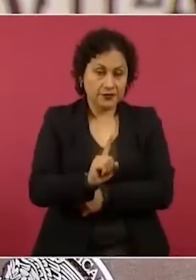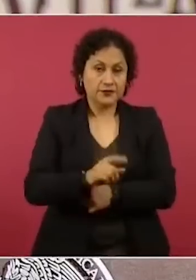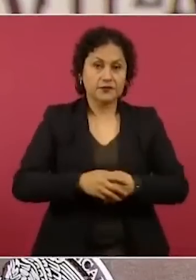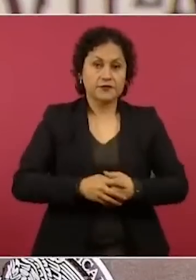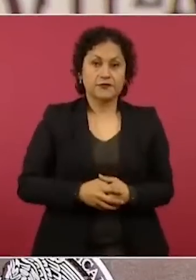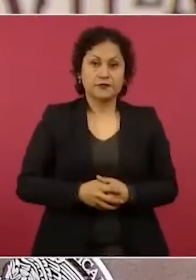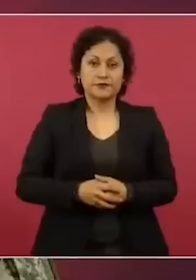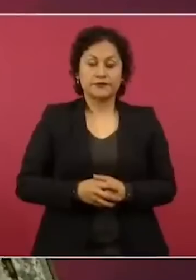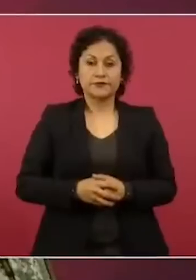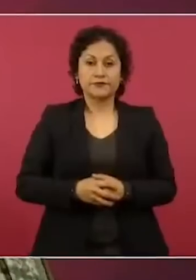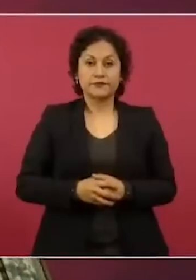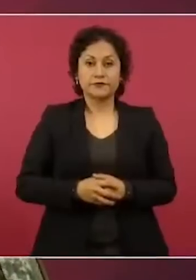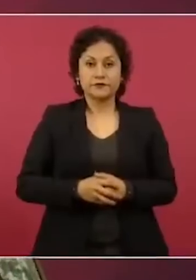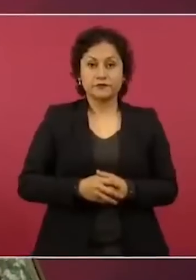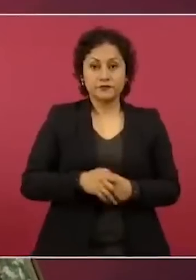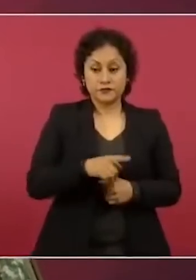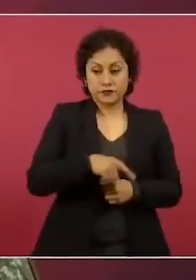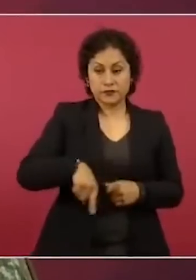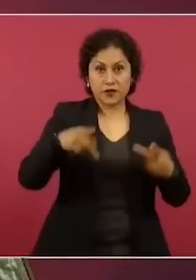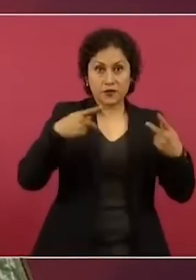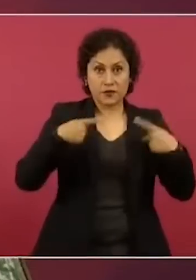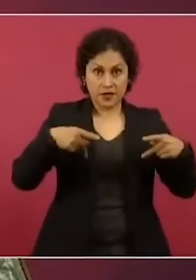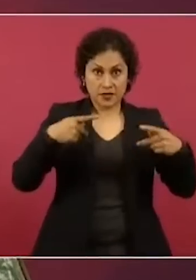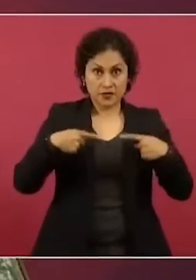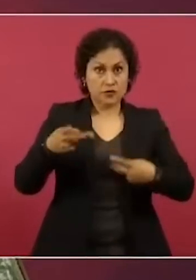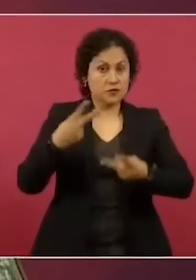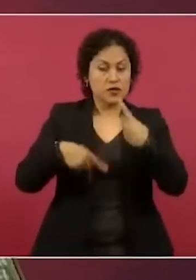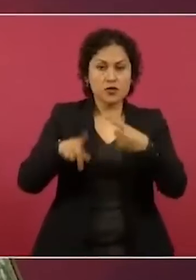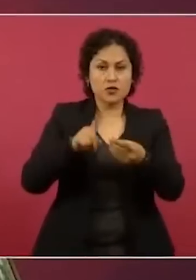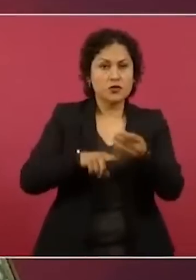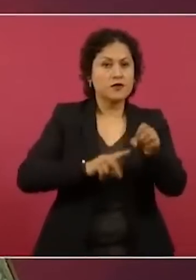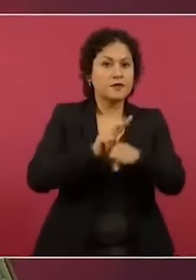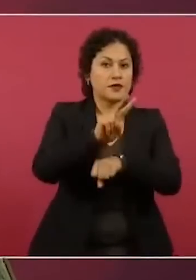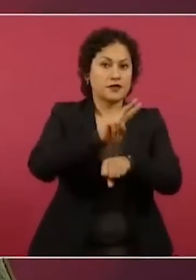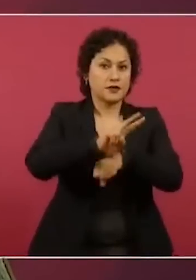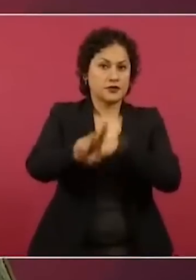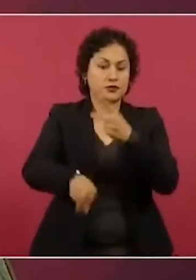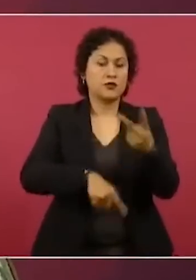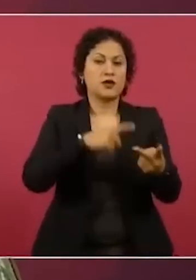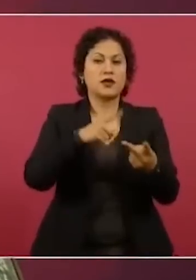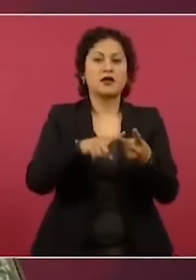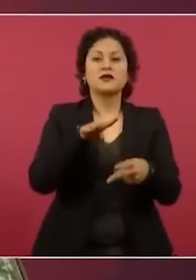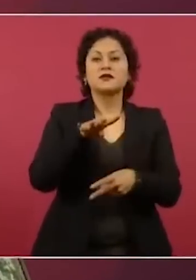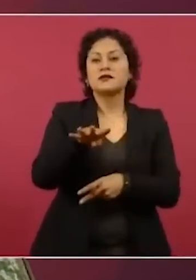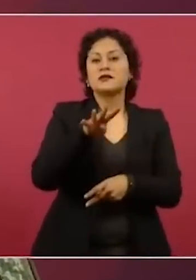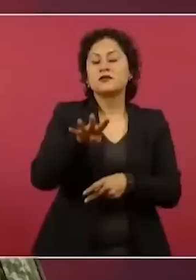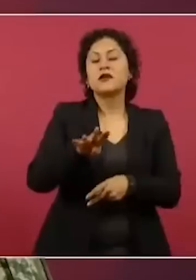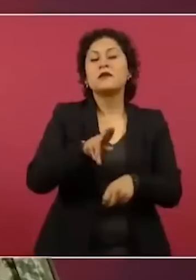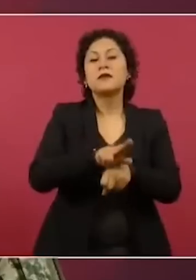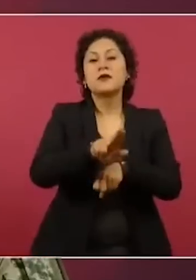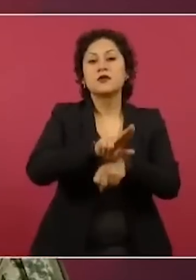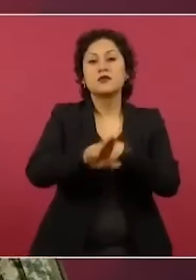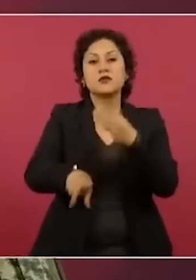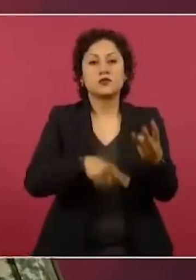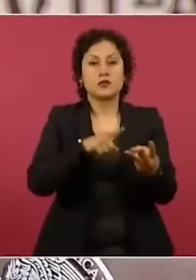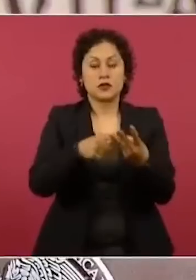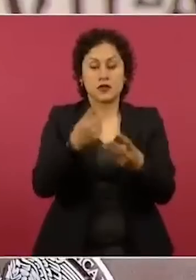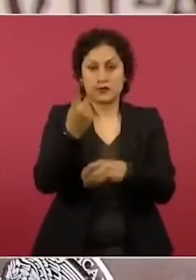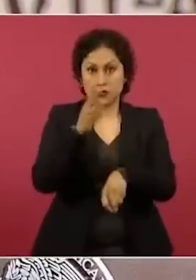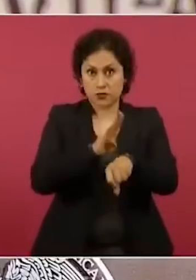Las nacionalidades son 7 de Venezuela, 19 de Honduras, 2 de Brasil,